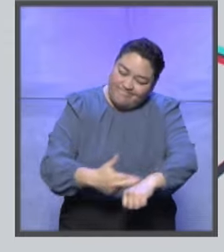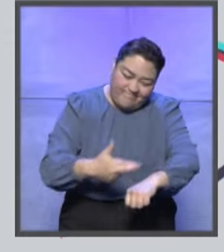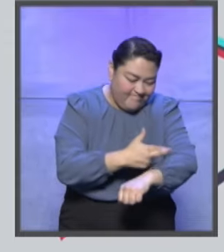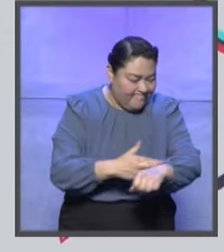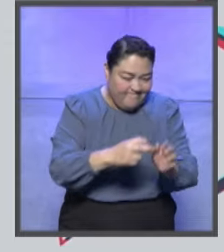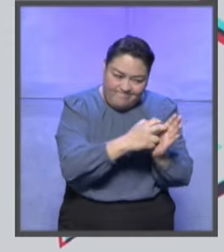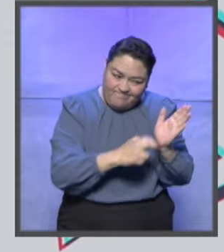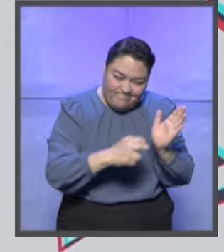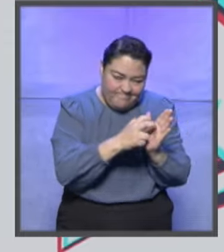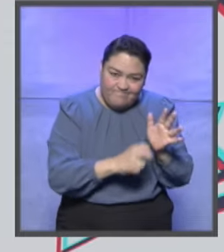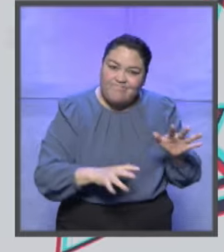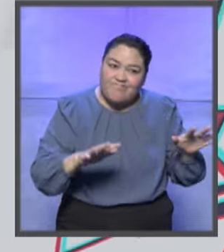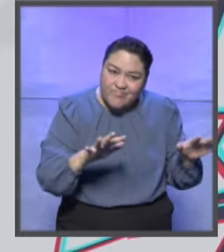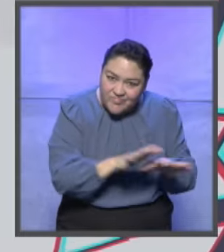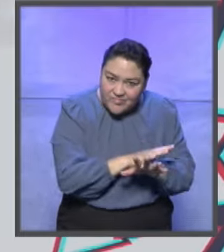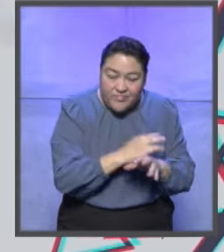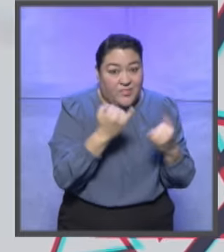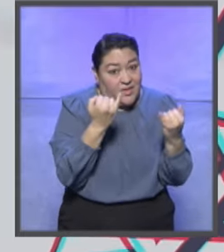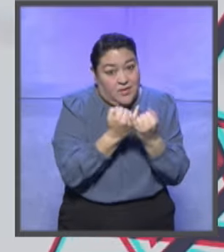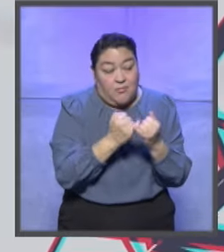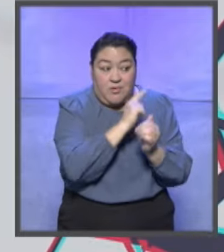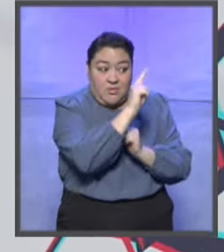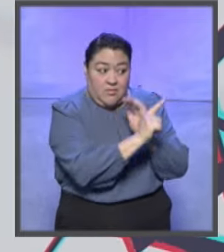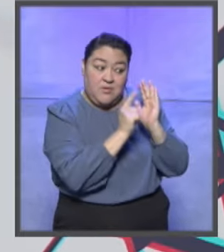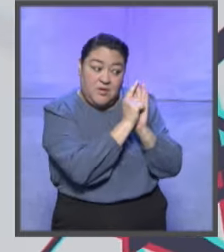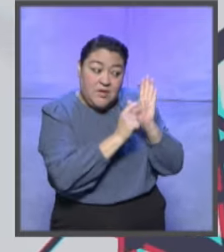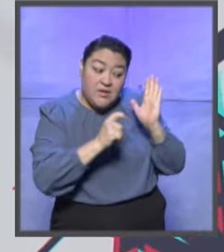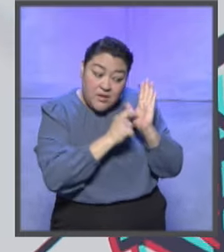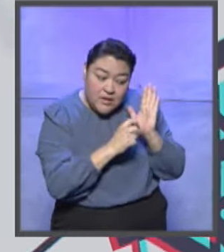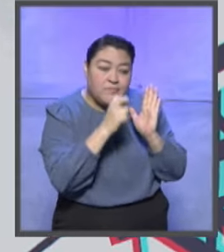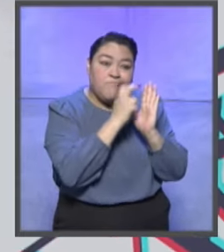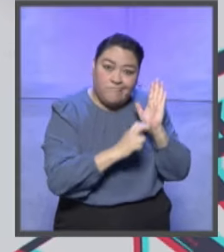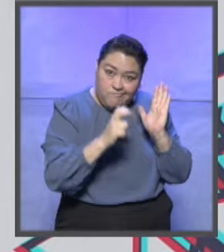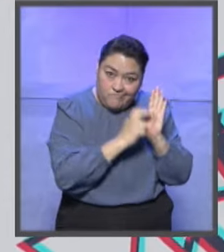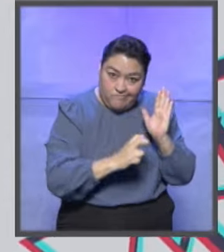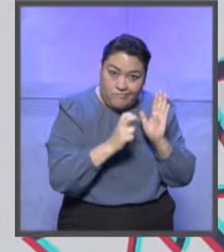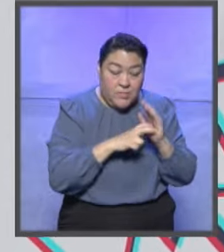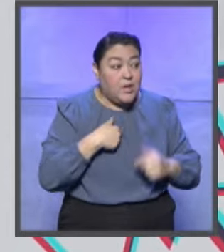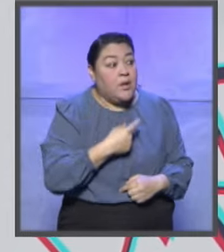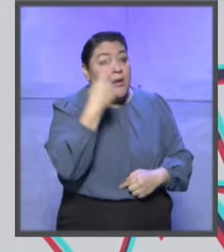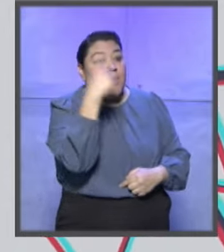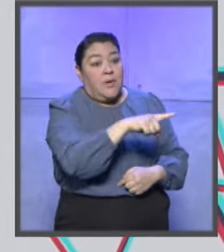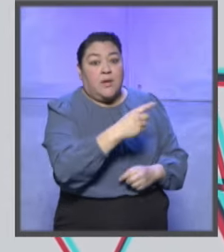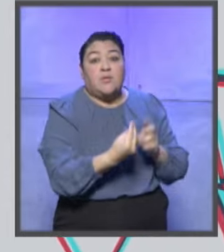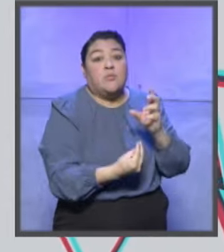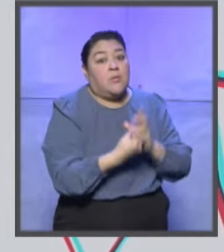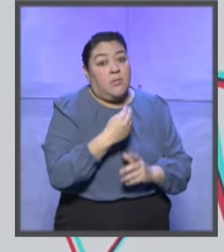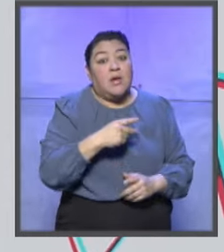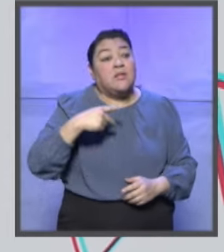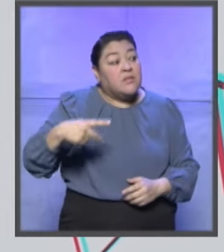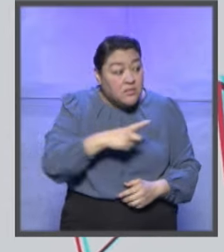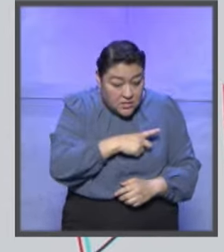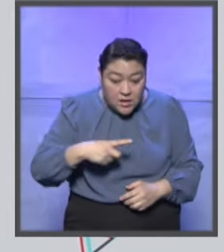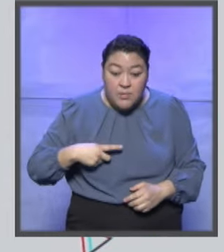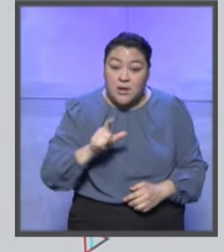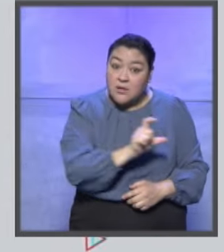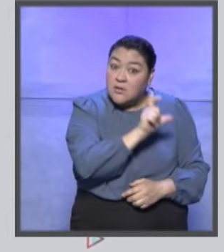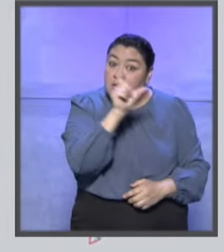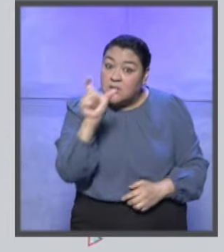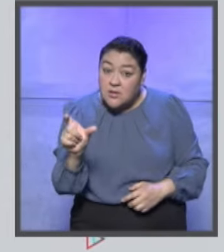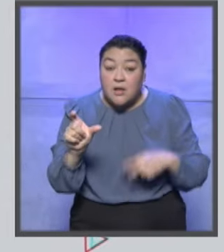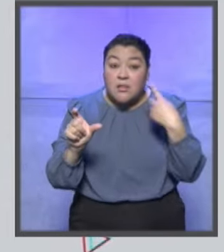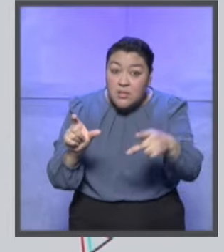razonable al procedimiento, sino una adecuación de la normatividad y ordenamos que emitieran la credencial de elector, porque esta es una puerta,